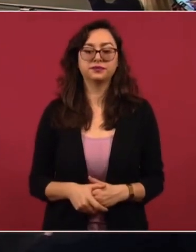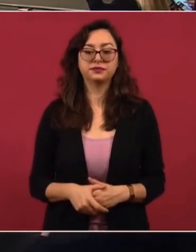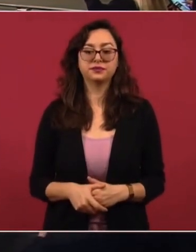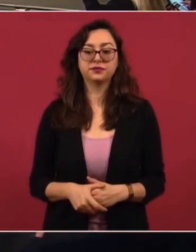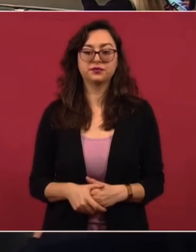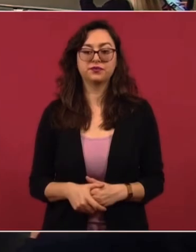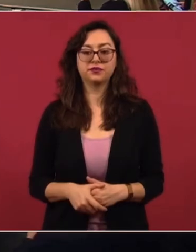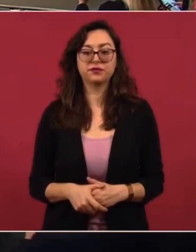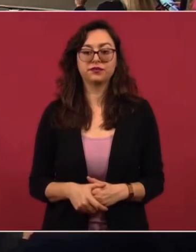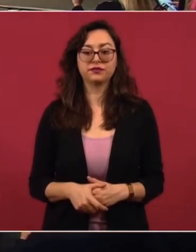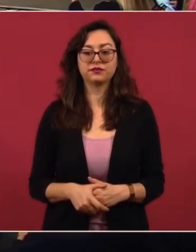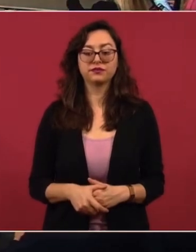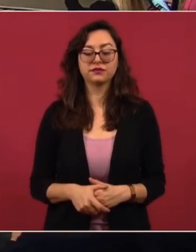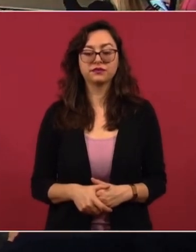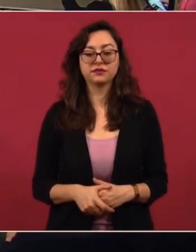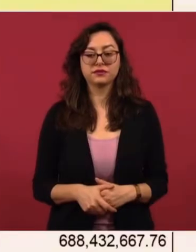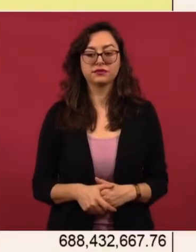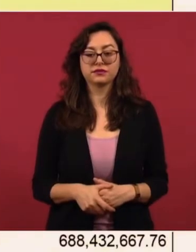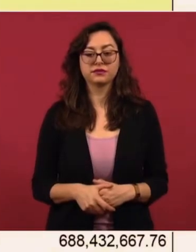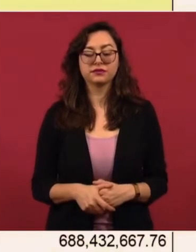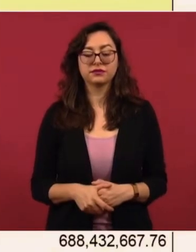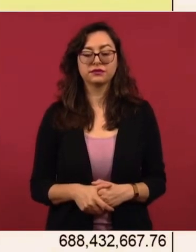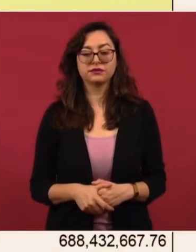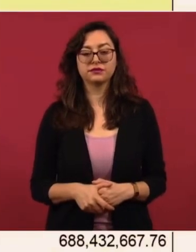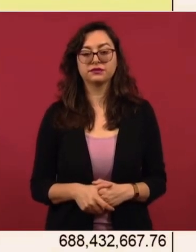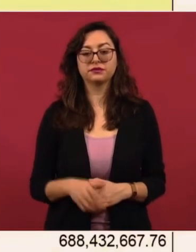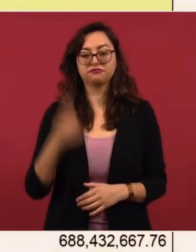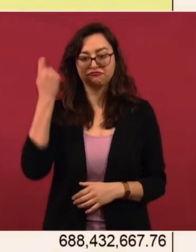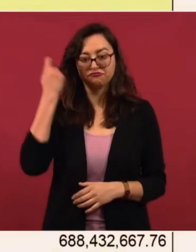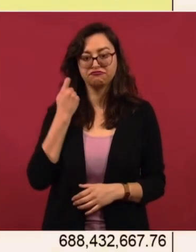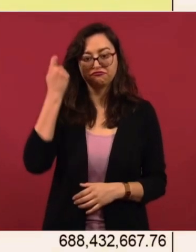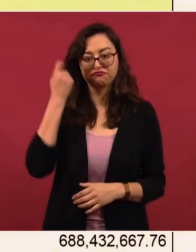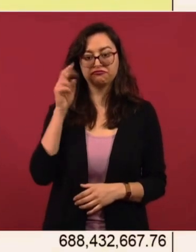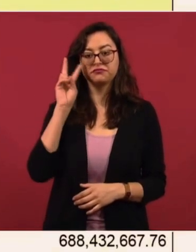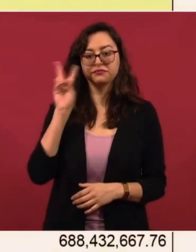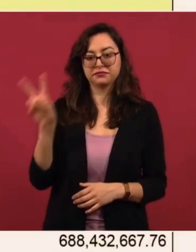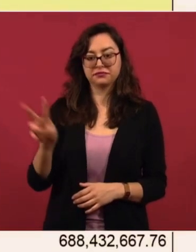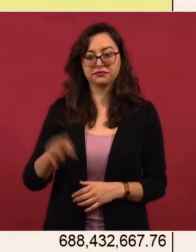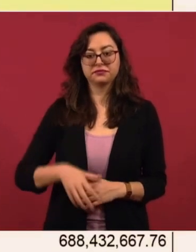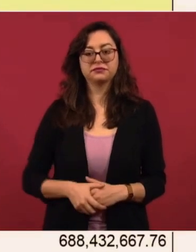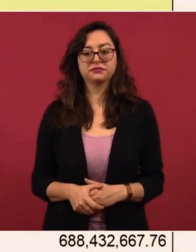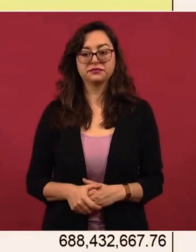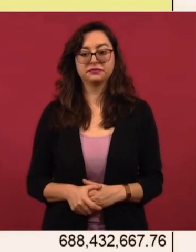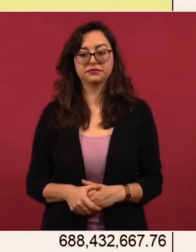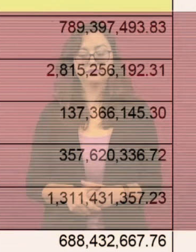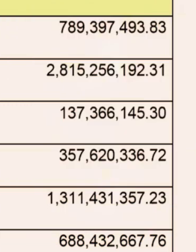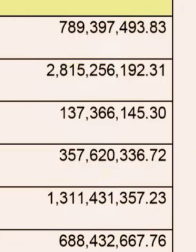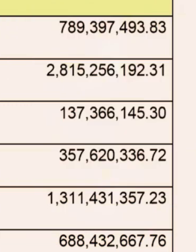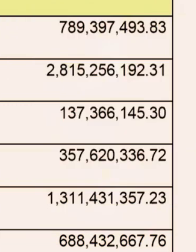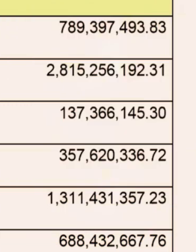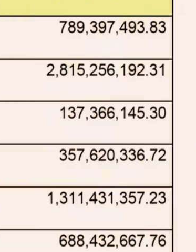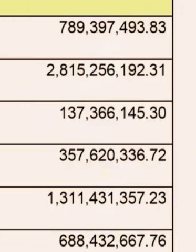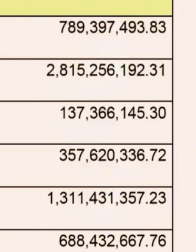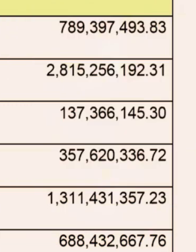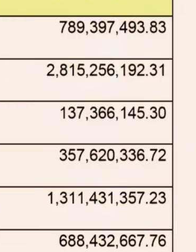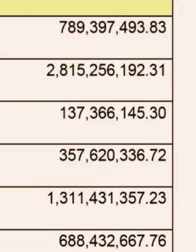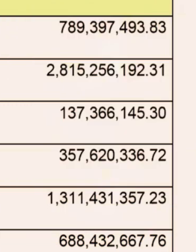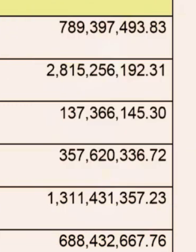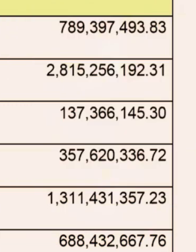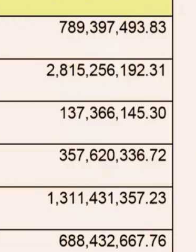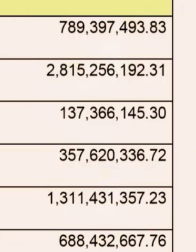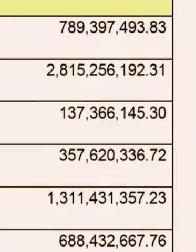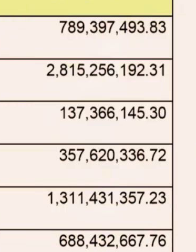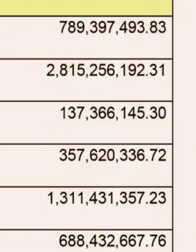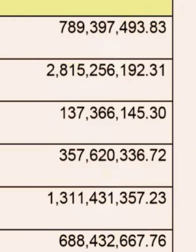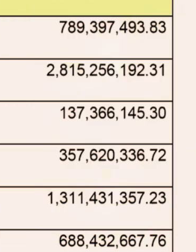Compensaciones o pensiones complementarias para MC debe